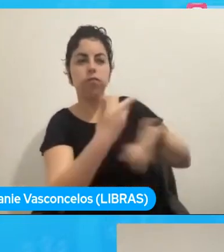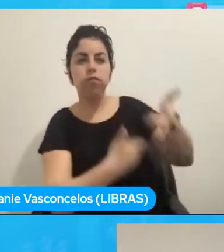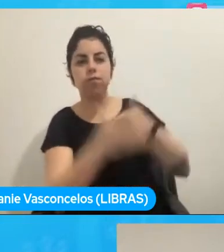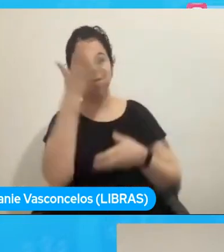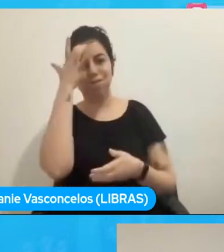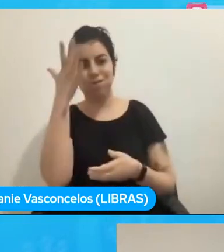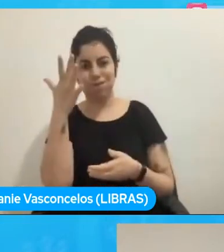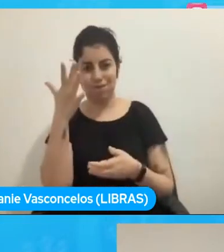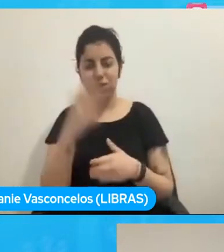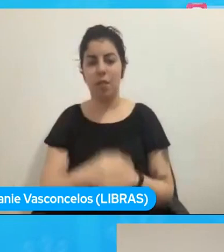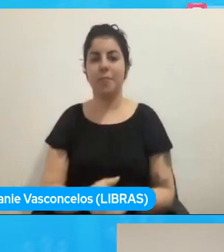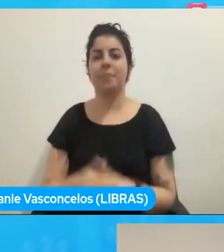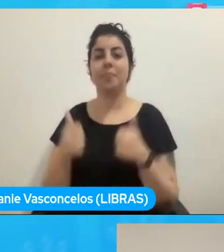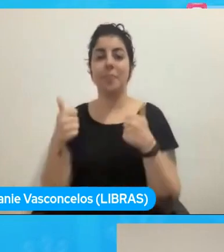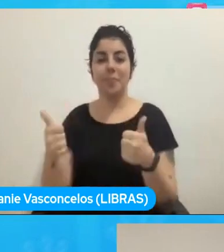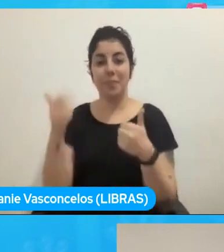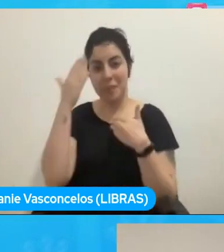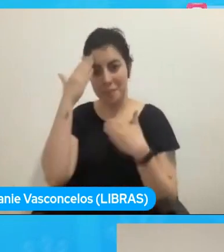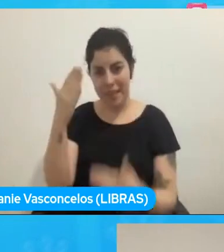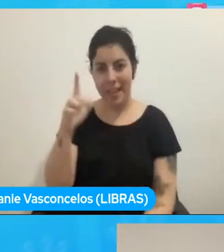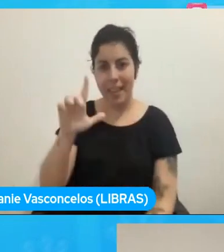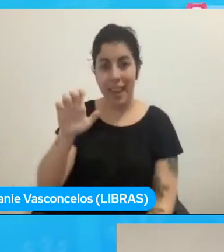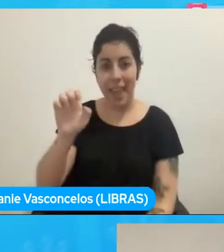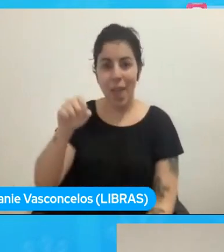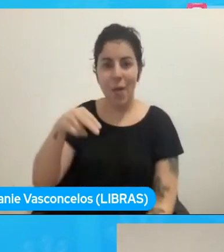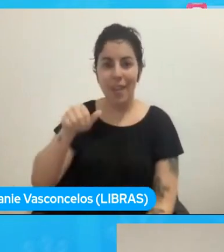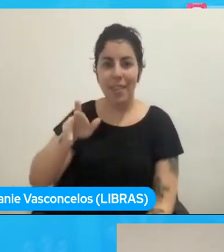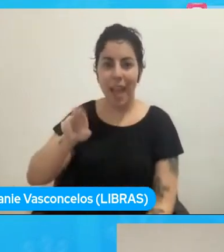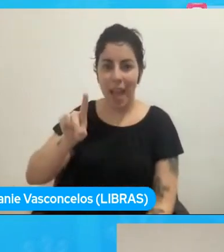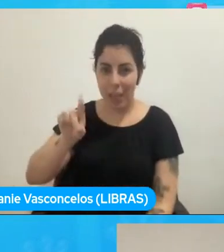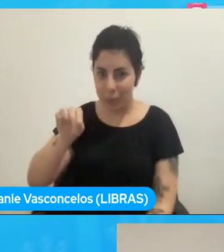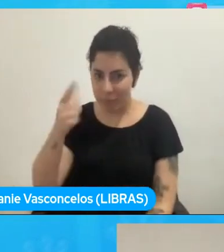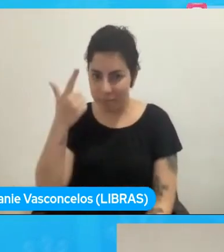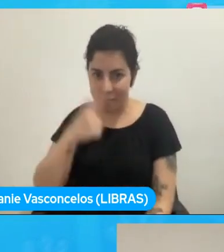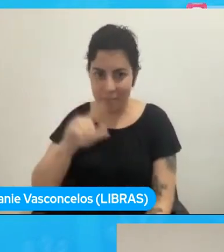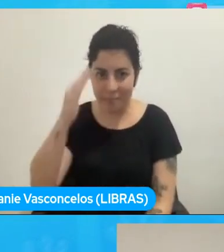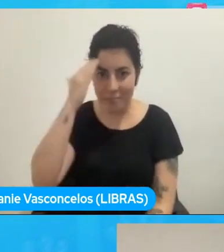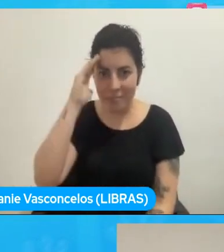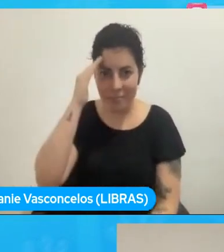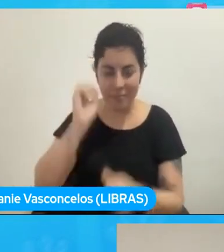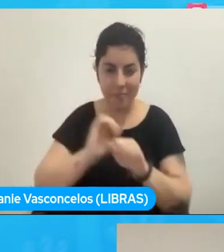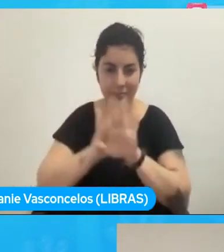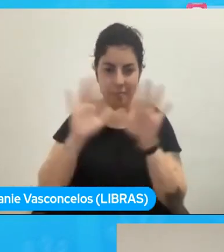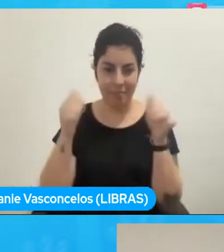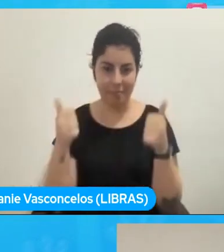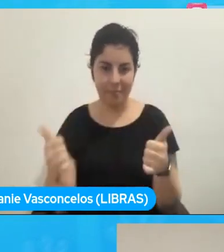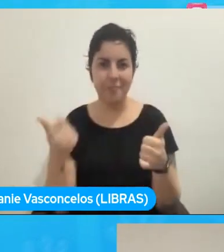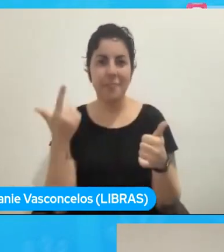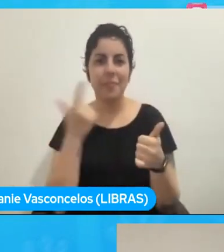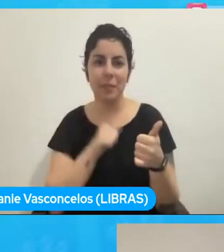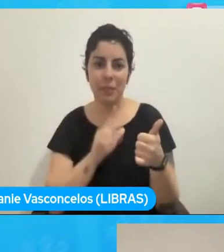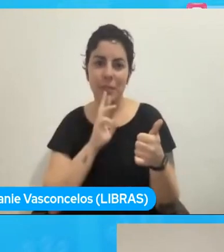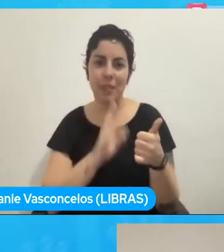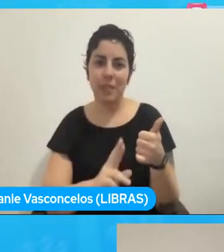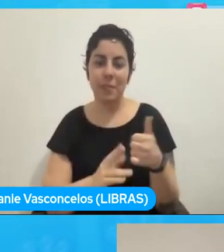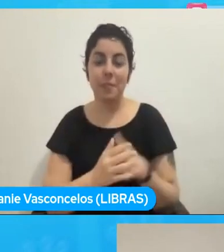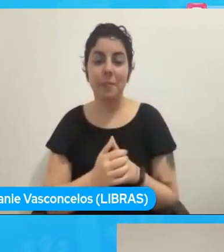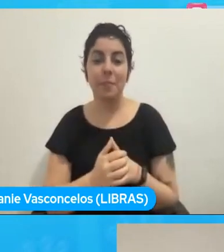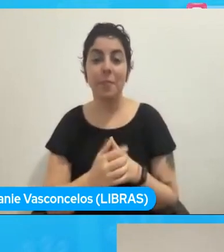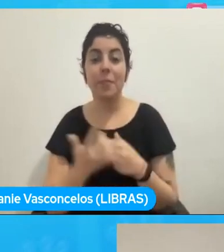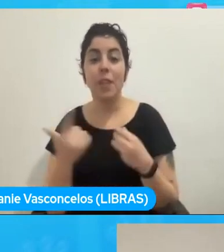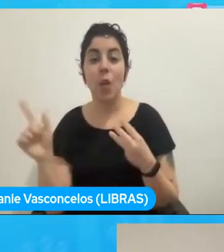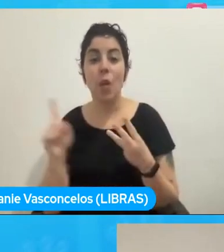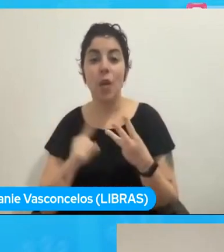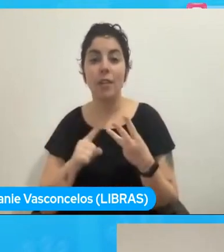Excelente explicación. Leonardo, espero que esta pregunta haya sido respondida para ti, la otra persona que